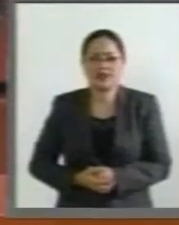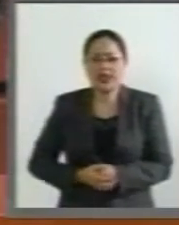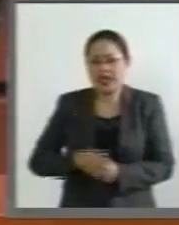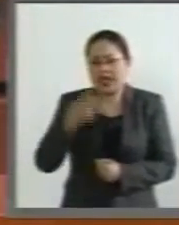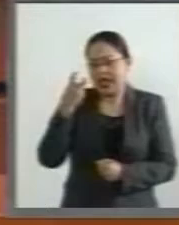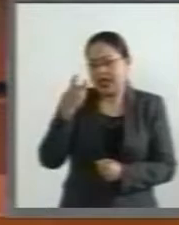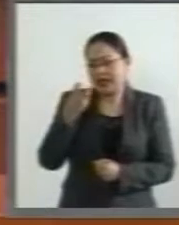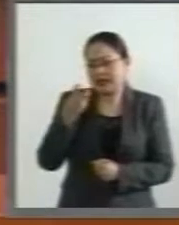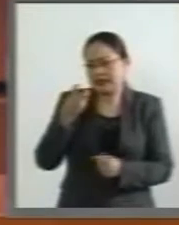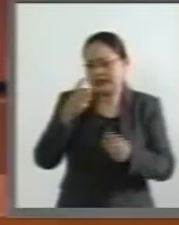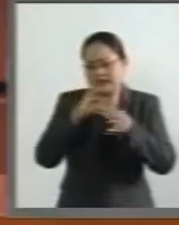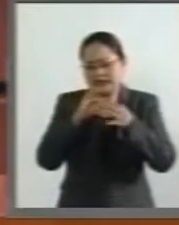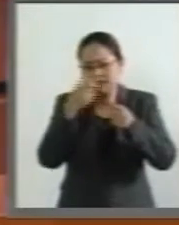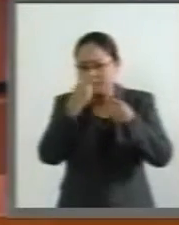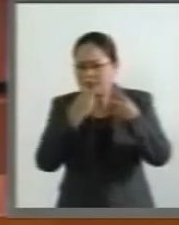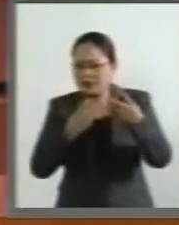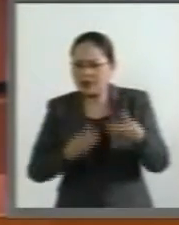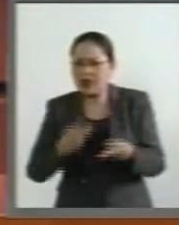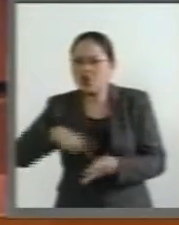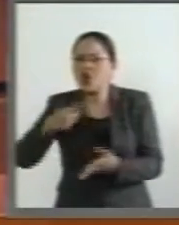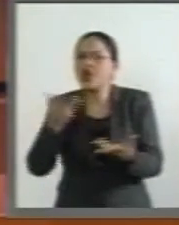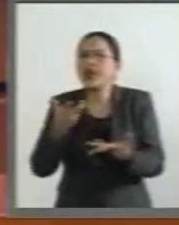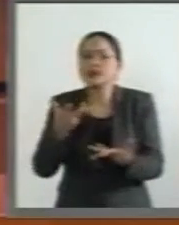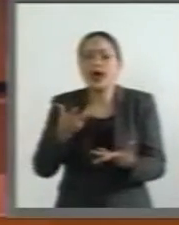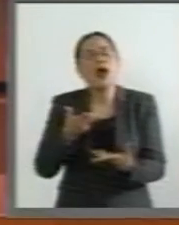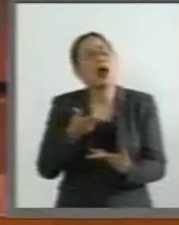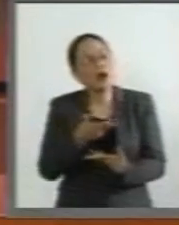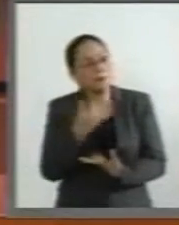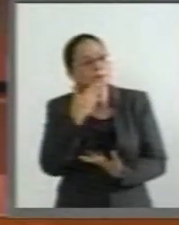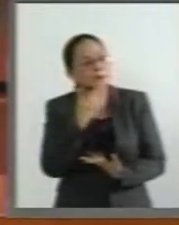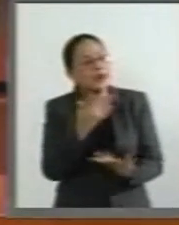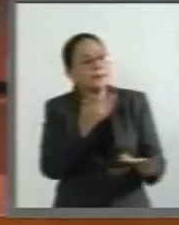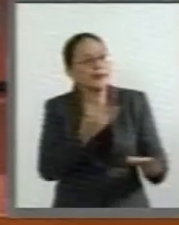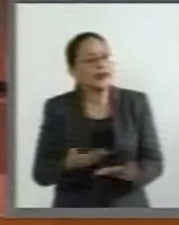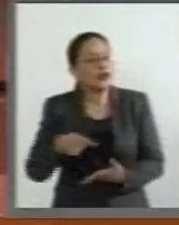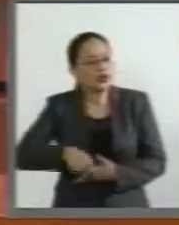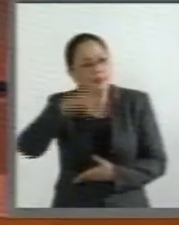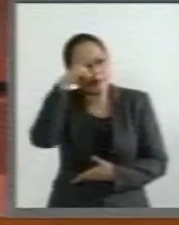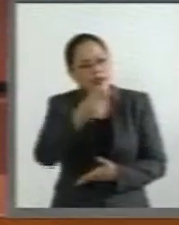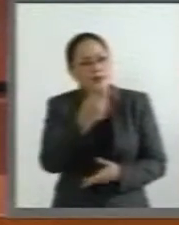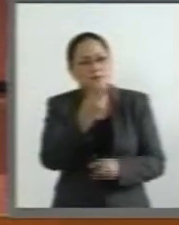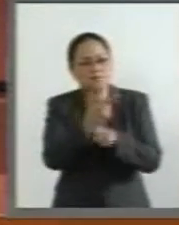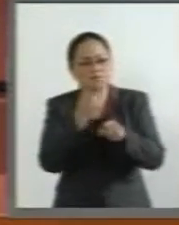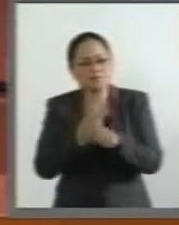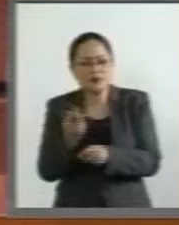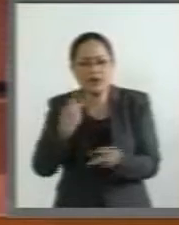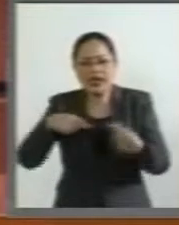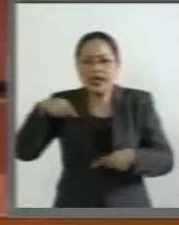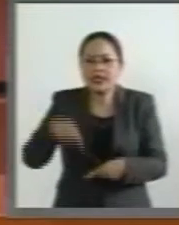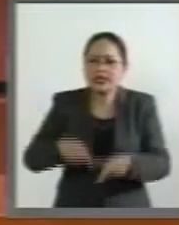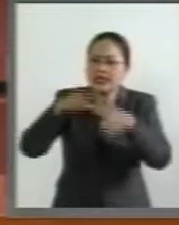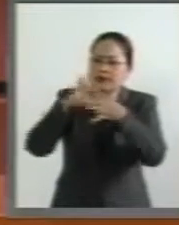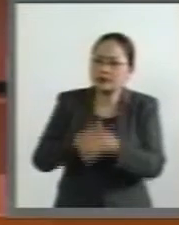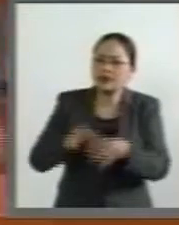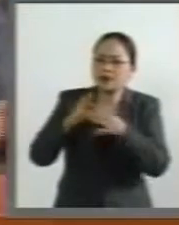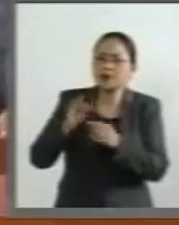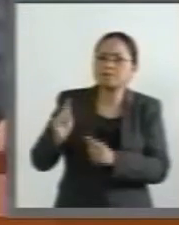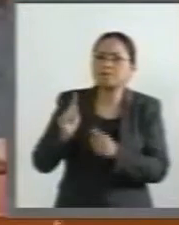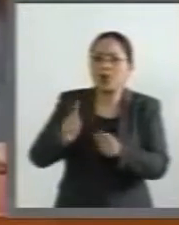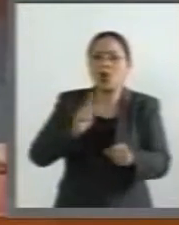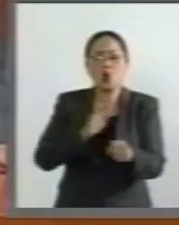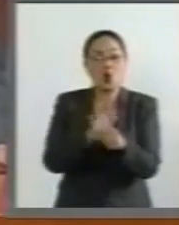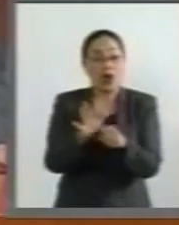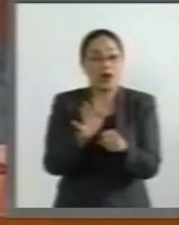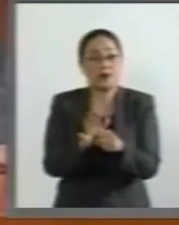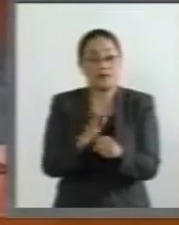descalificaciones? Invitarlo a México para que aquí mismo nos viniera a sostener que lo del muro